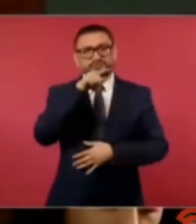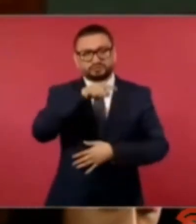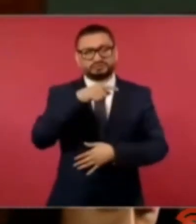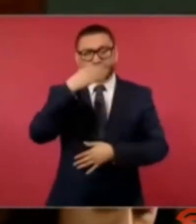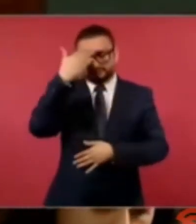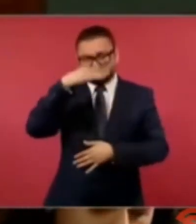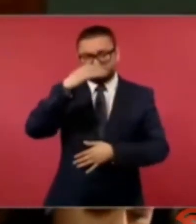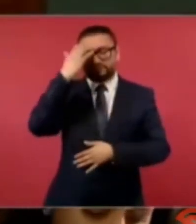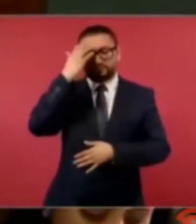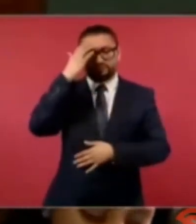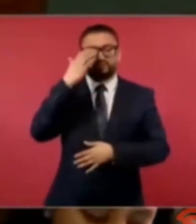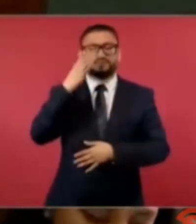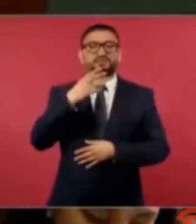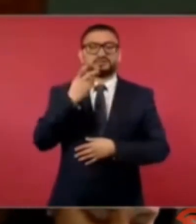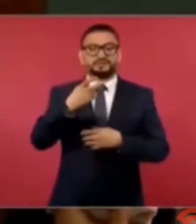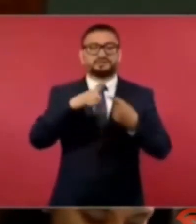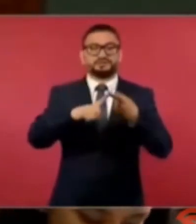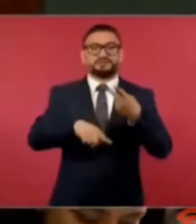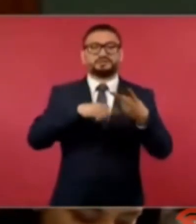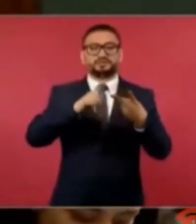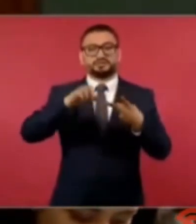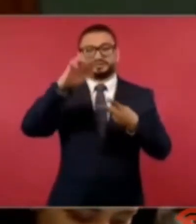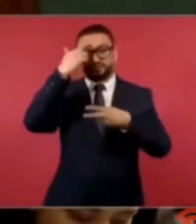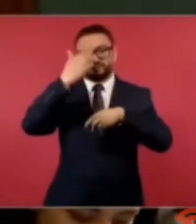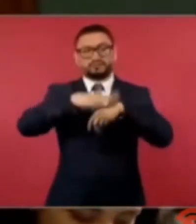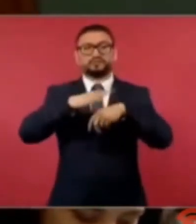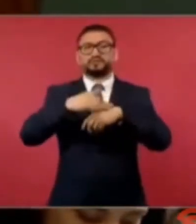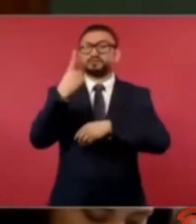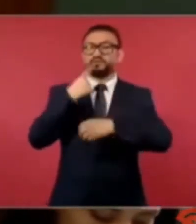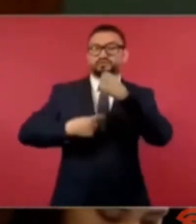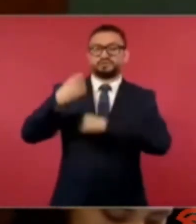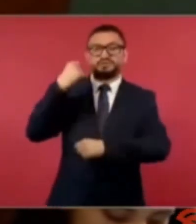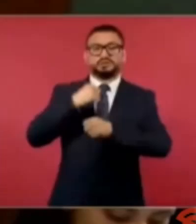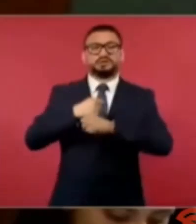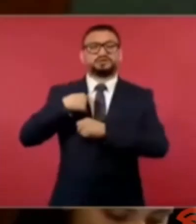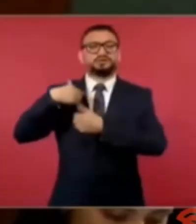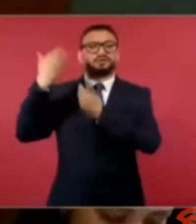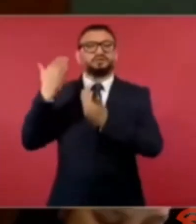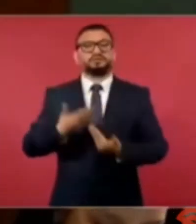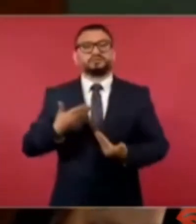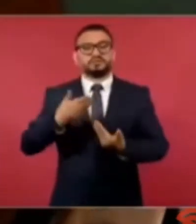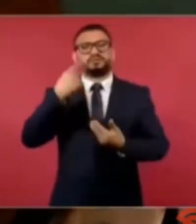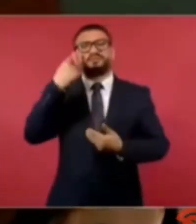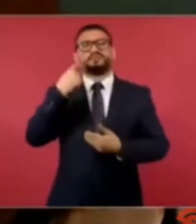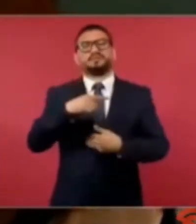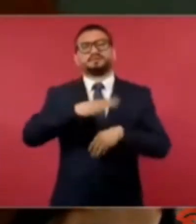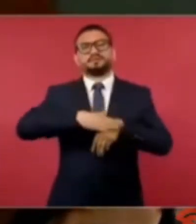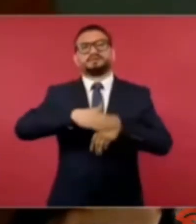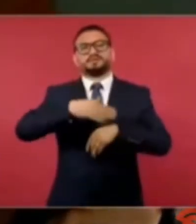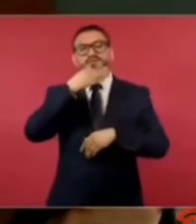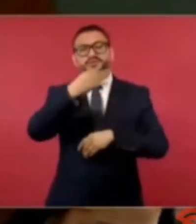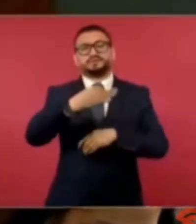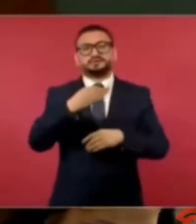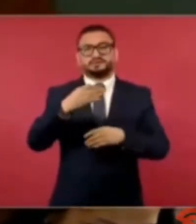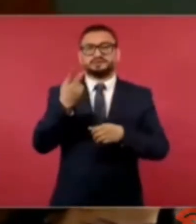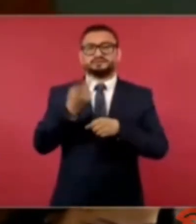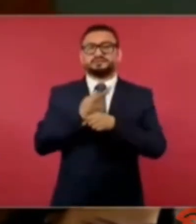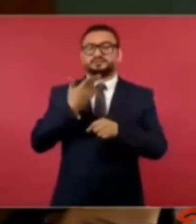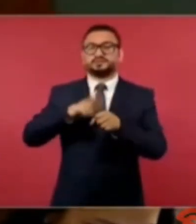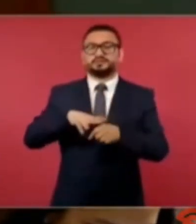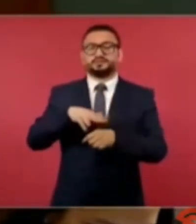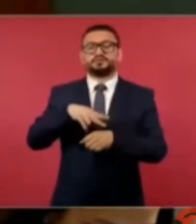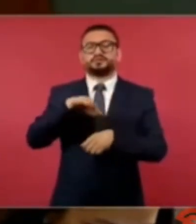de este caso. Y el otro recordatorio, hace más de un año estuve aquí para contarle el caso de la Clínica San José,